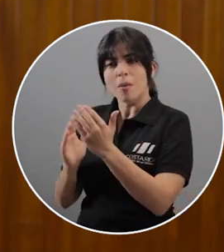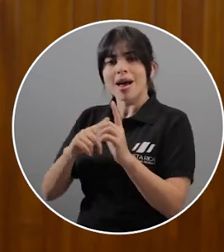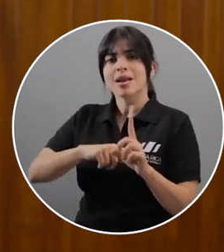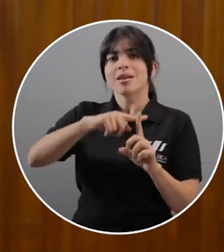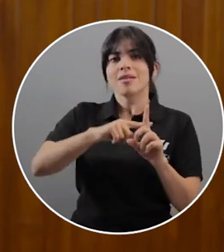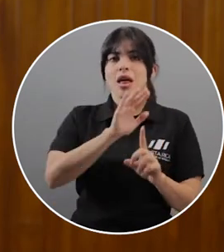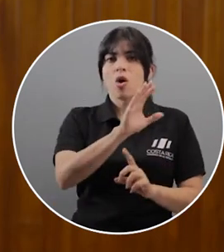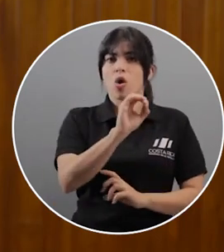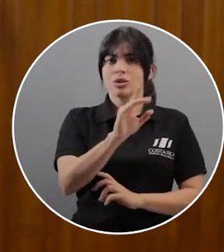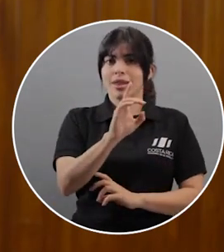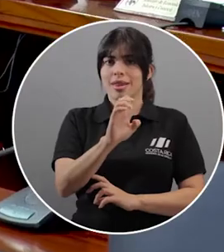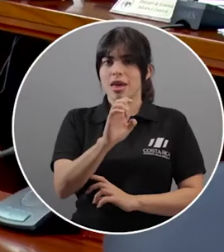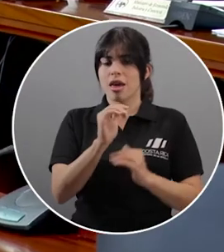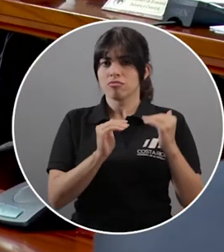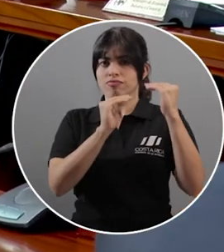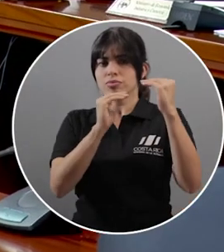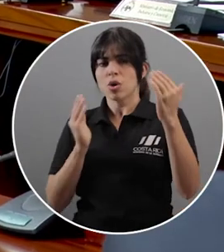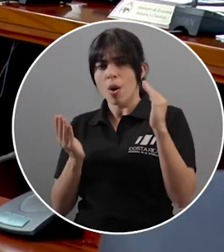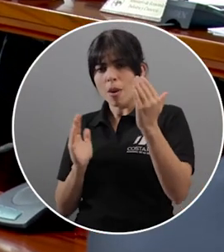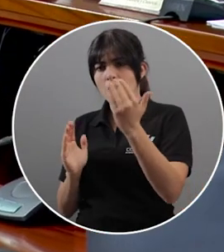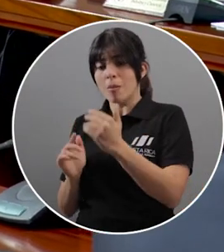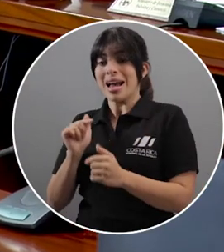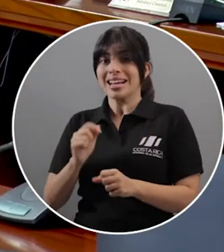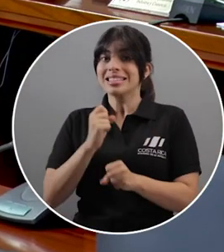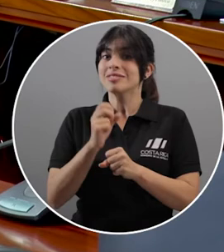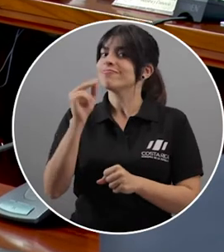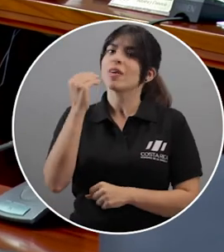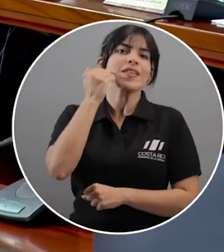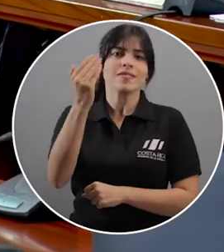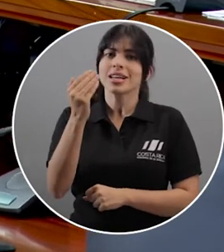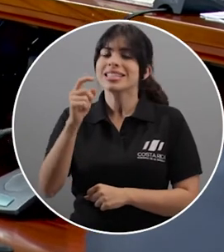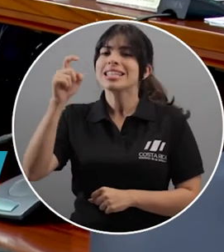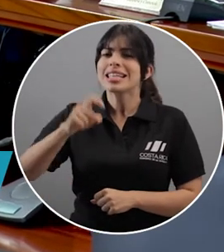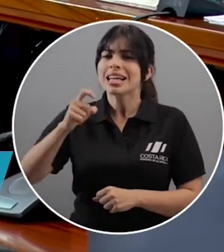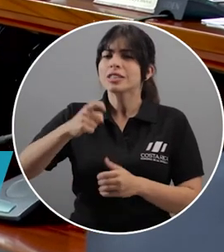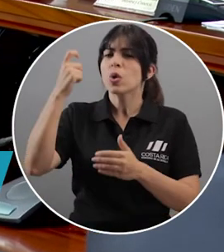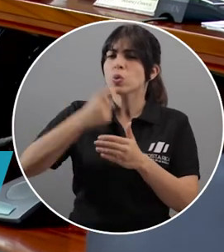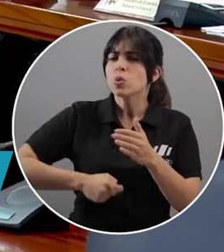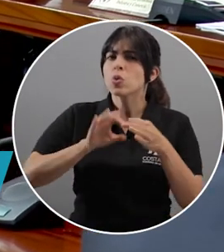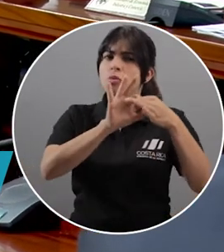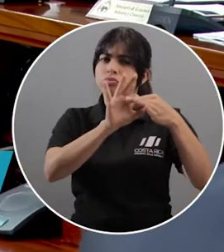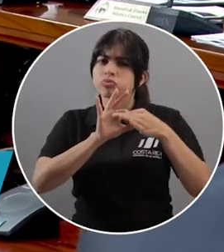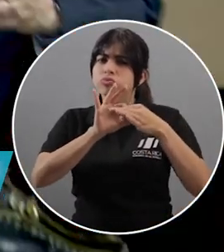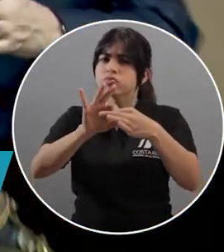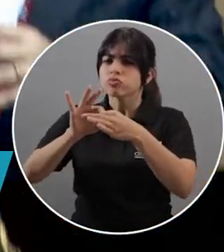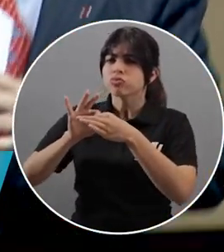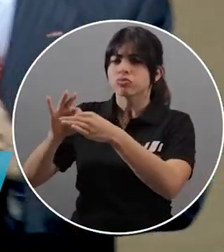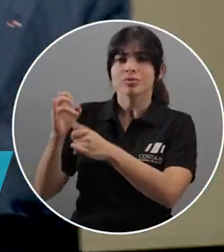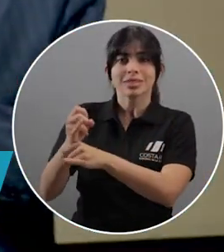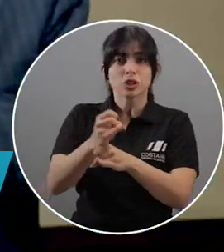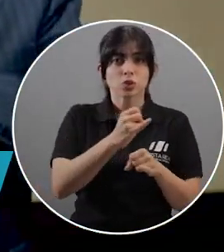estándares de la OCDE. No es un trabajo sencillo. Requiere intensa coordinación entre